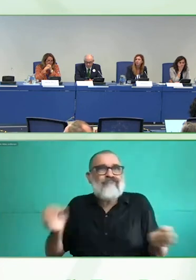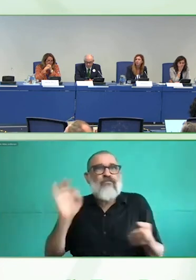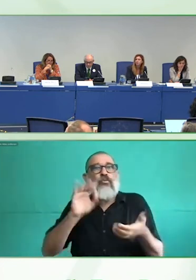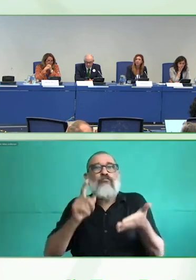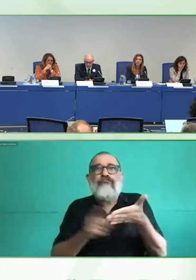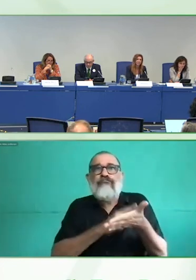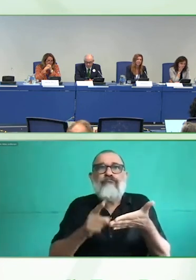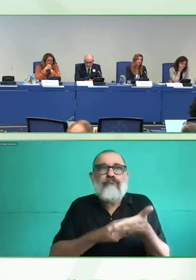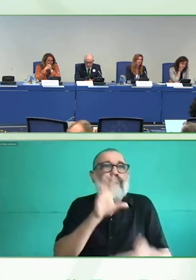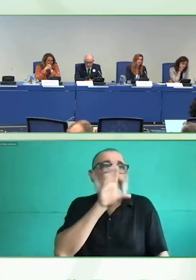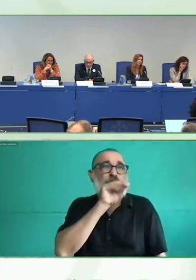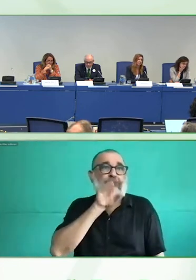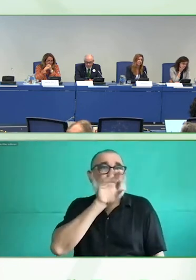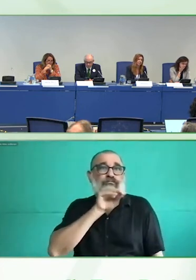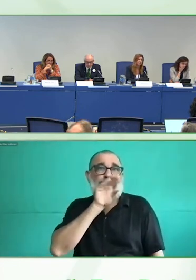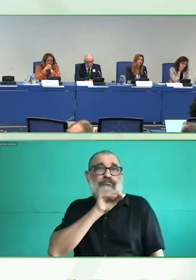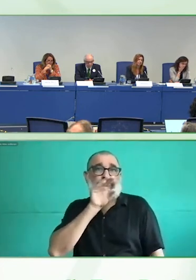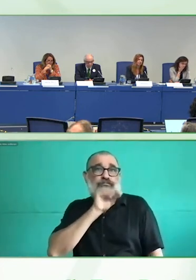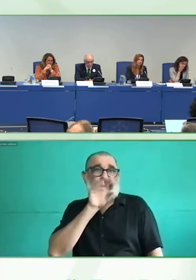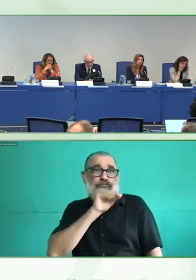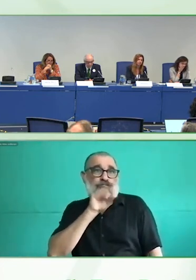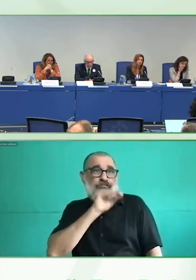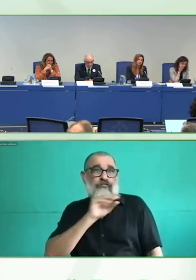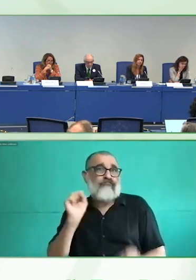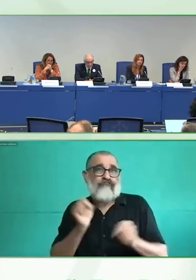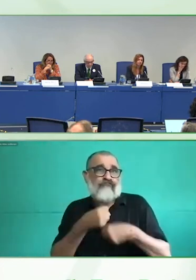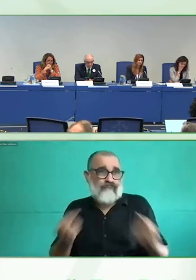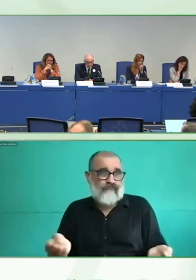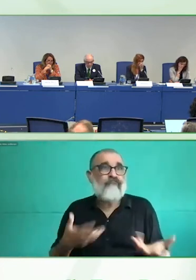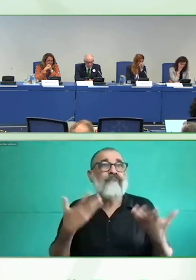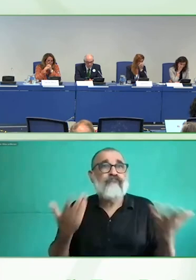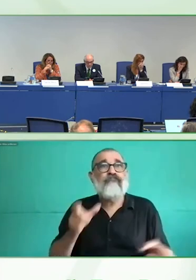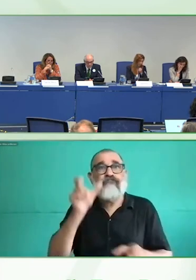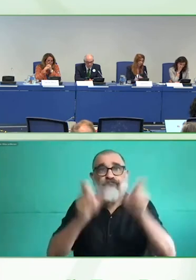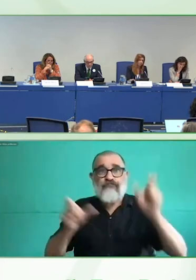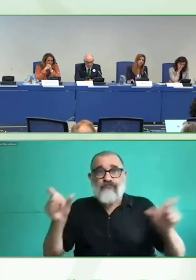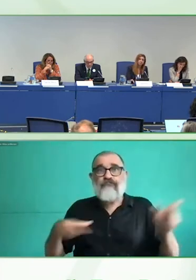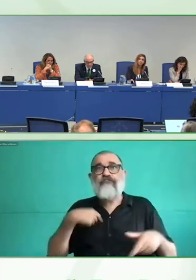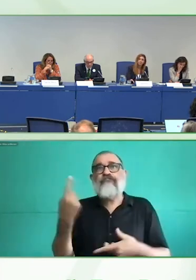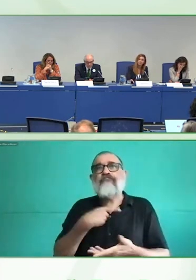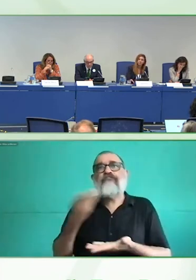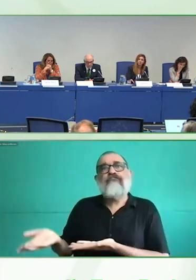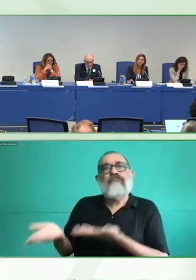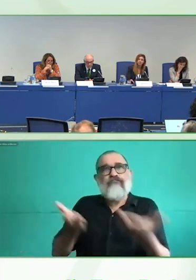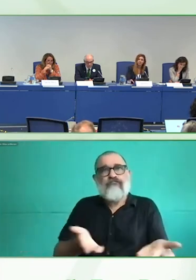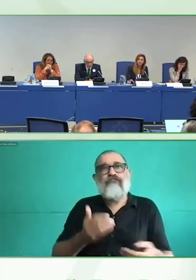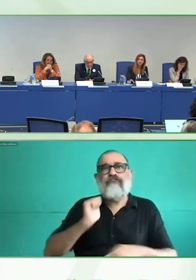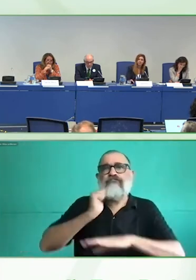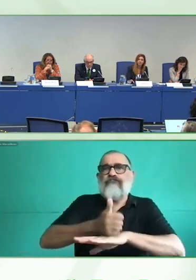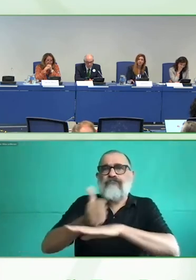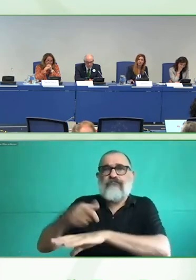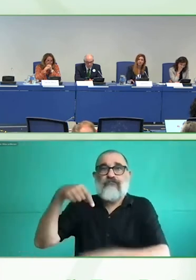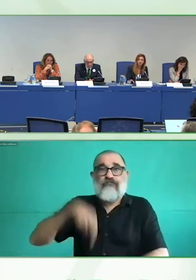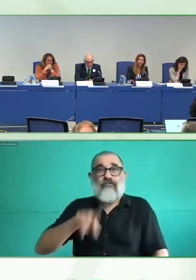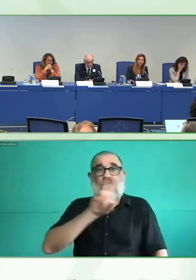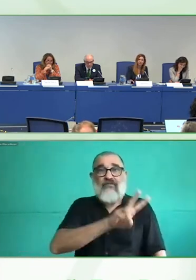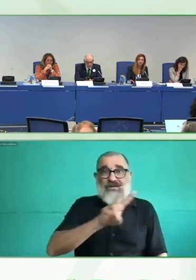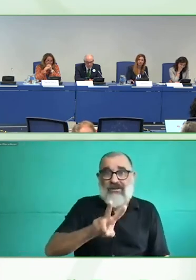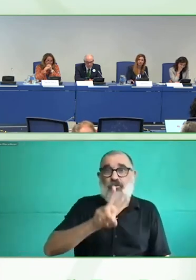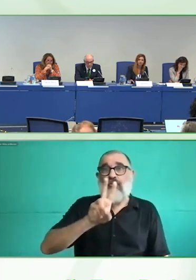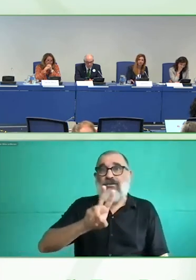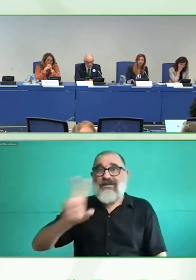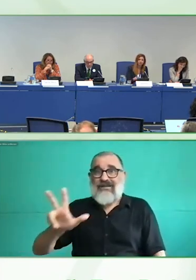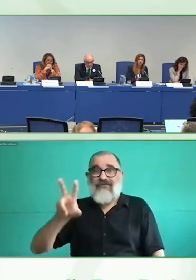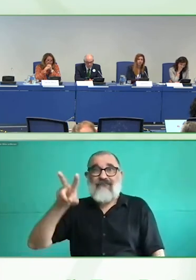Latina y el mundo hispanoparlante, donde podrán contar con la exposición de personas expertas en discapacidad y diversos temas